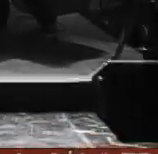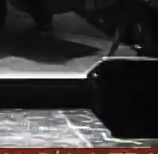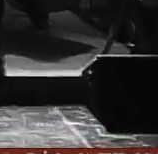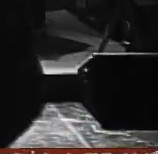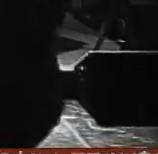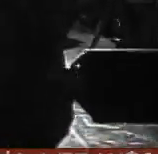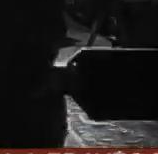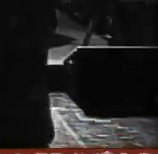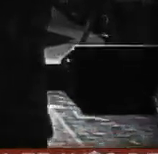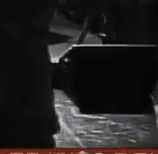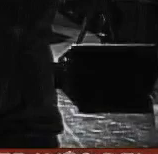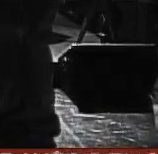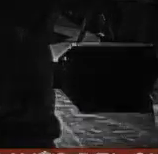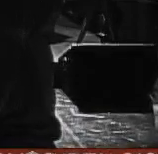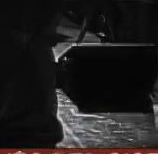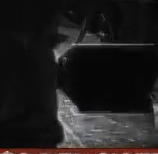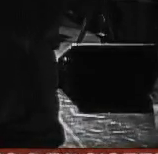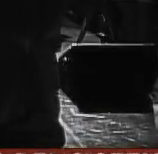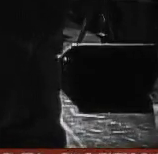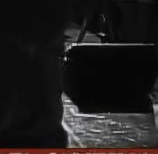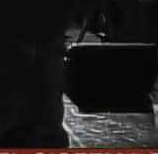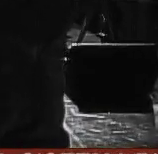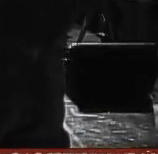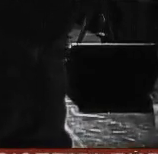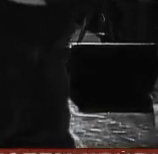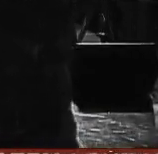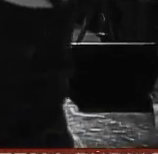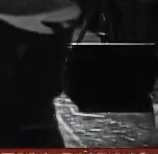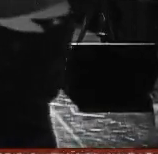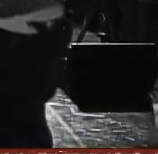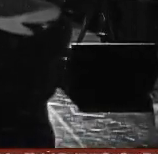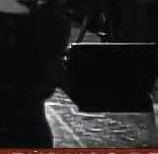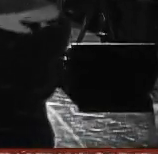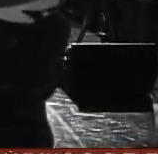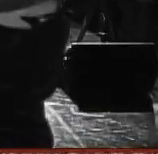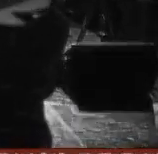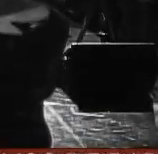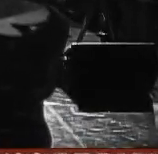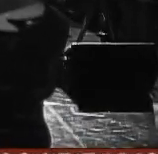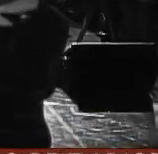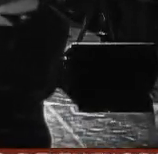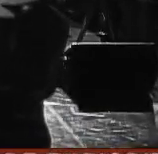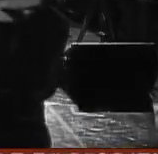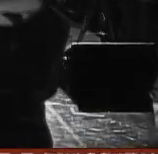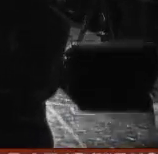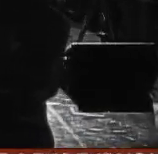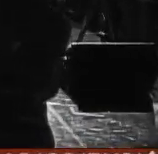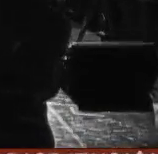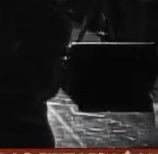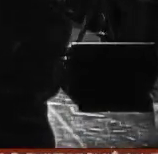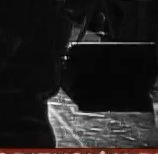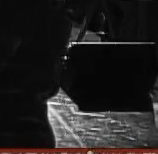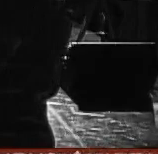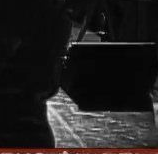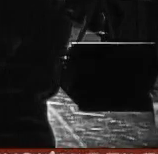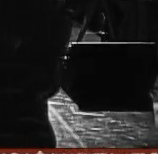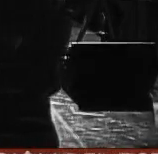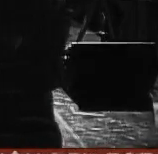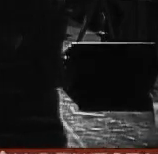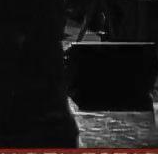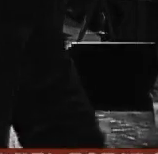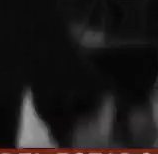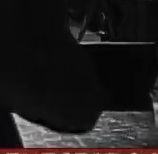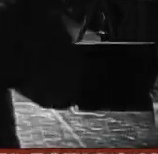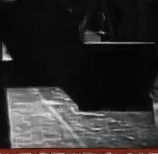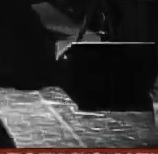que es muy importante para ilustrar el ritmo está la Calacas Jazz Band eso es lo que van a poder ver además de